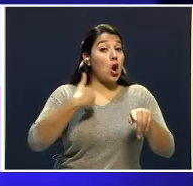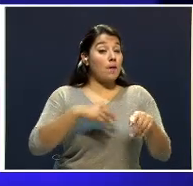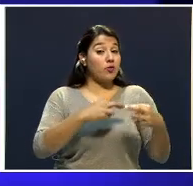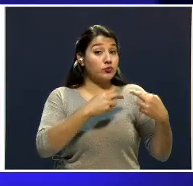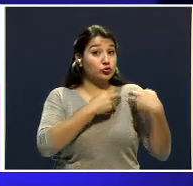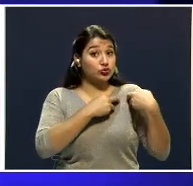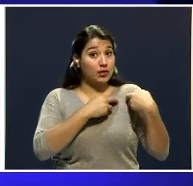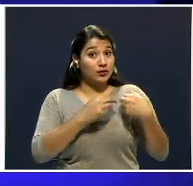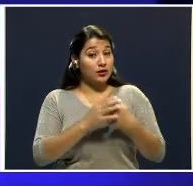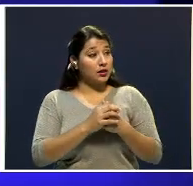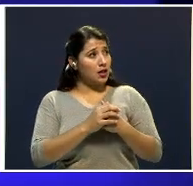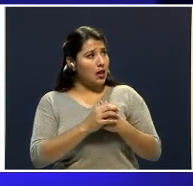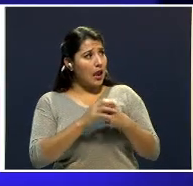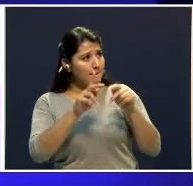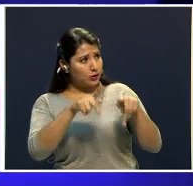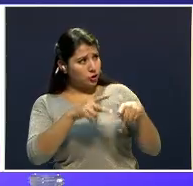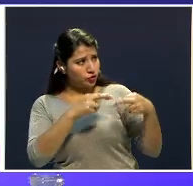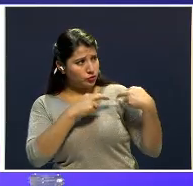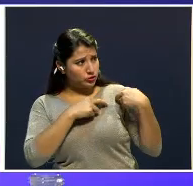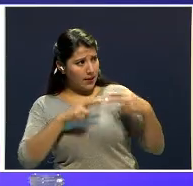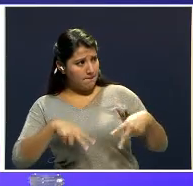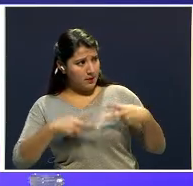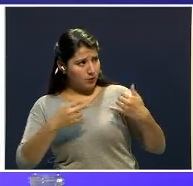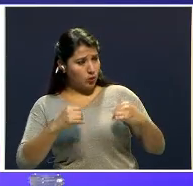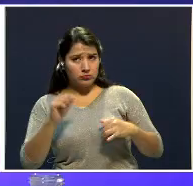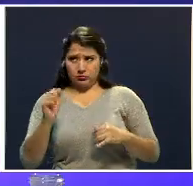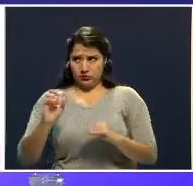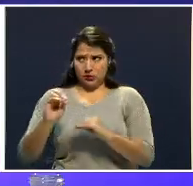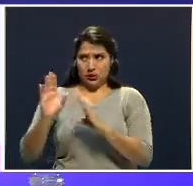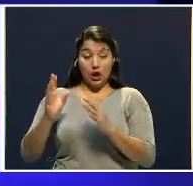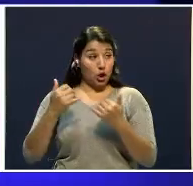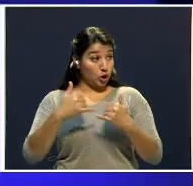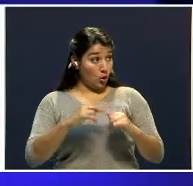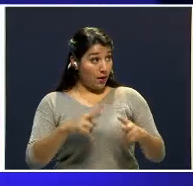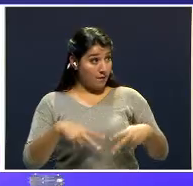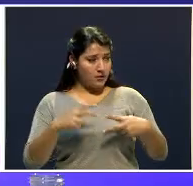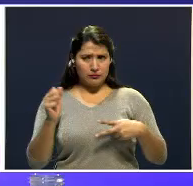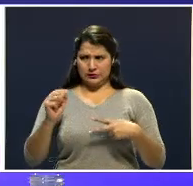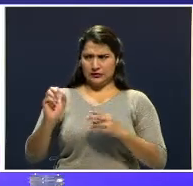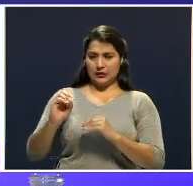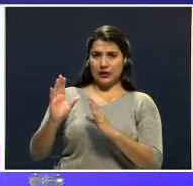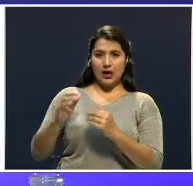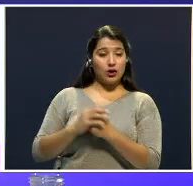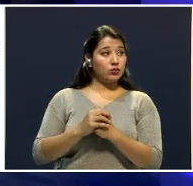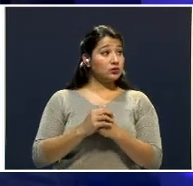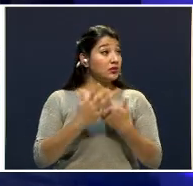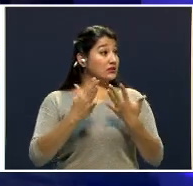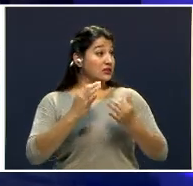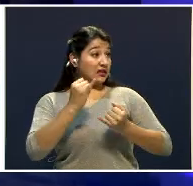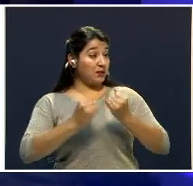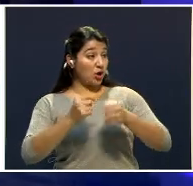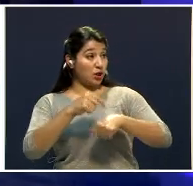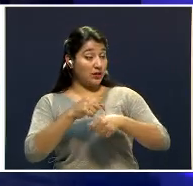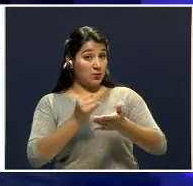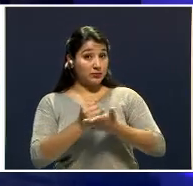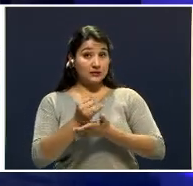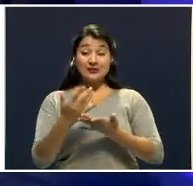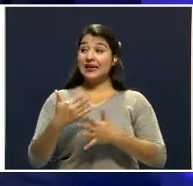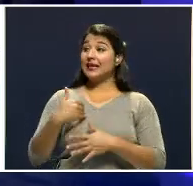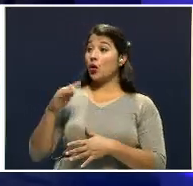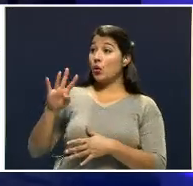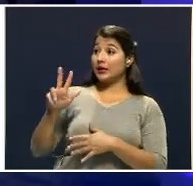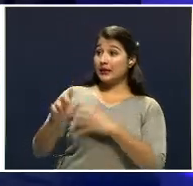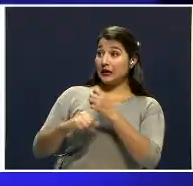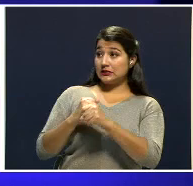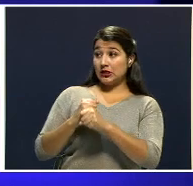¿El sospechoso está vivo ahora? Sí, sí, claro. ¿Todavía está vivo? Todavía está vivo. ¿El caso está prescrito? Tiene 43 años. ¿Es un